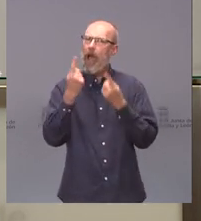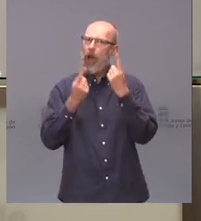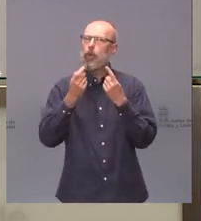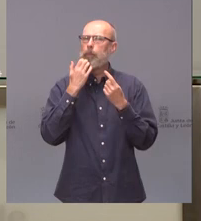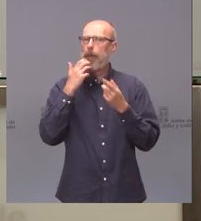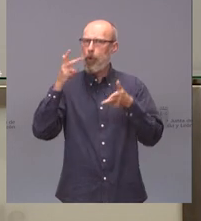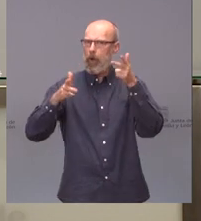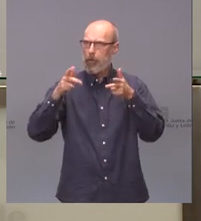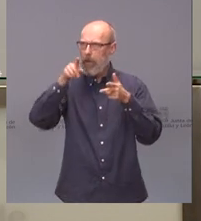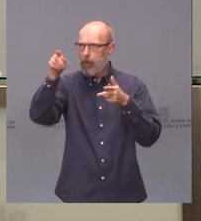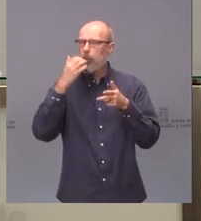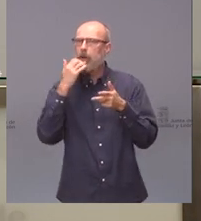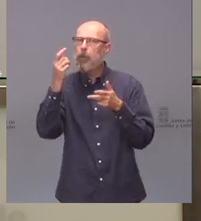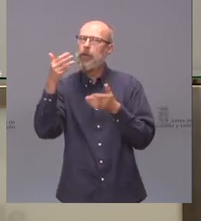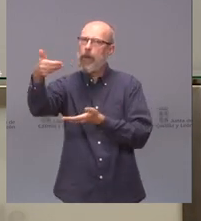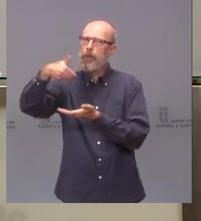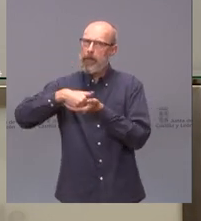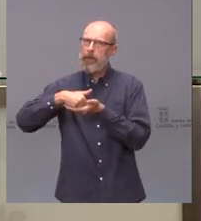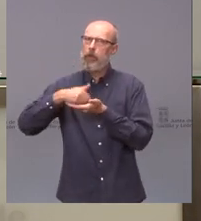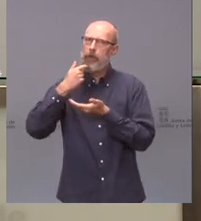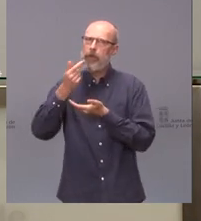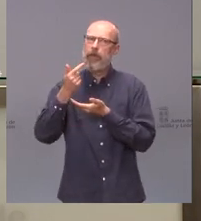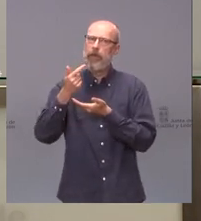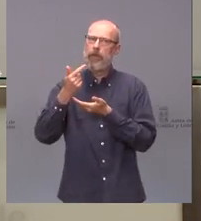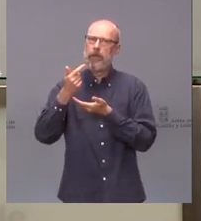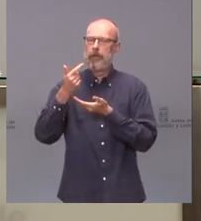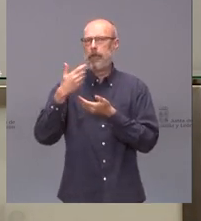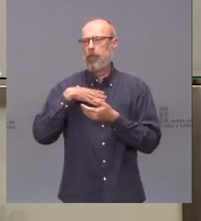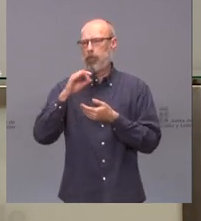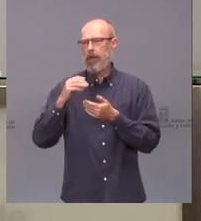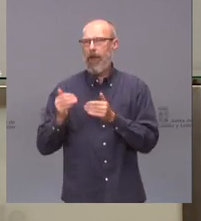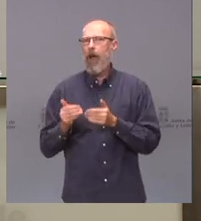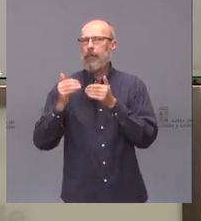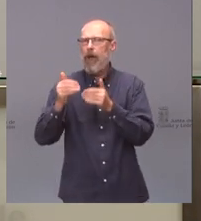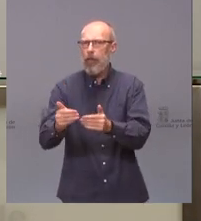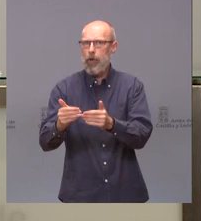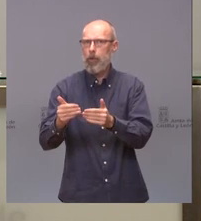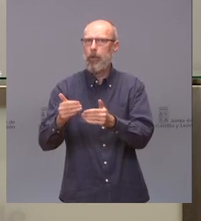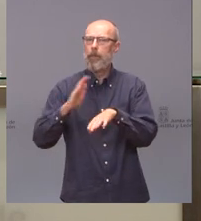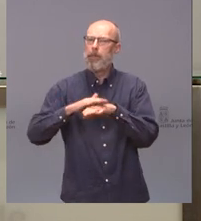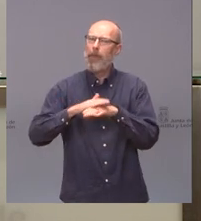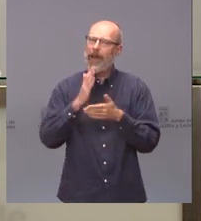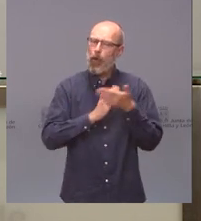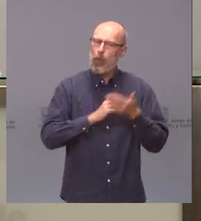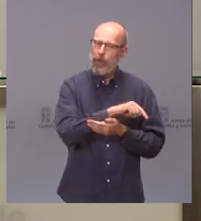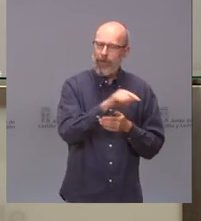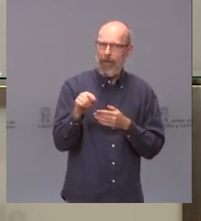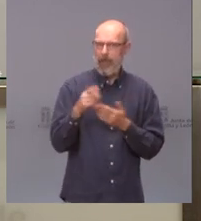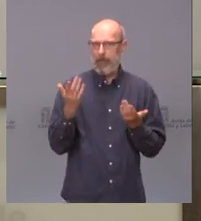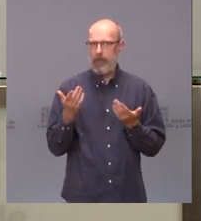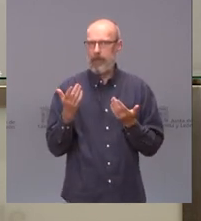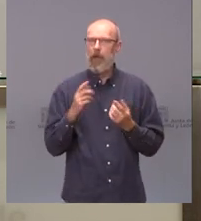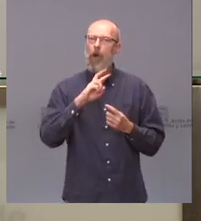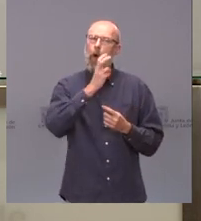una ampliación modulada en un tiempo, pues una semana, lo que haga falta para todas las autonomías, frente a otras que piden